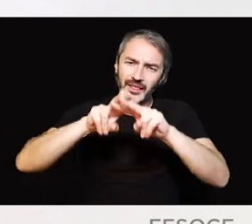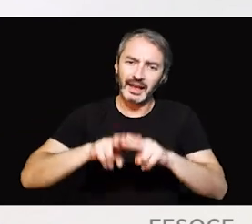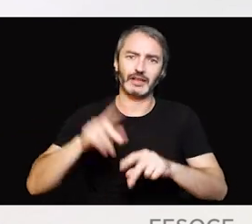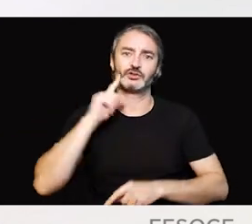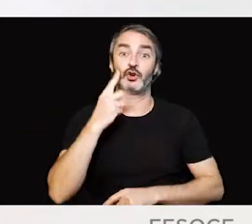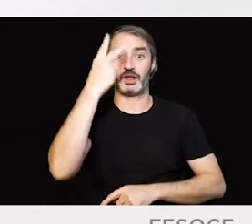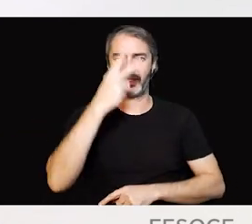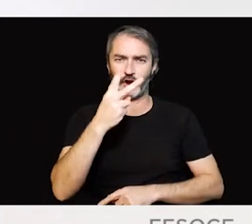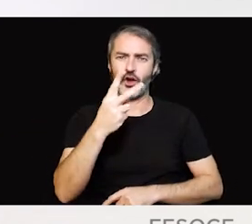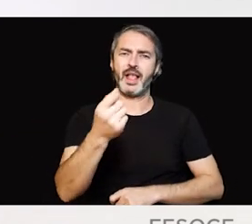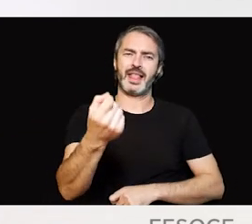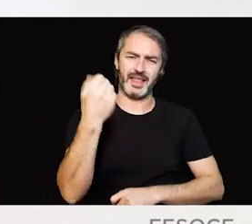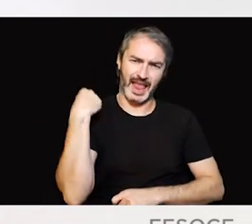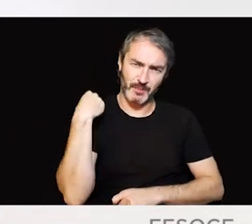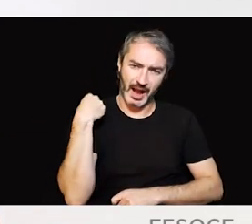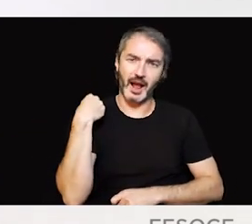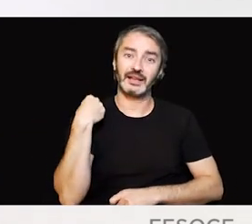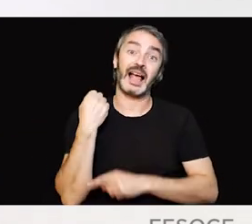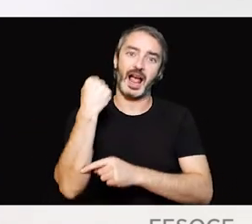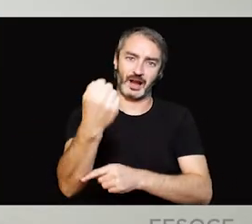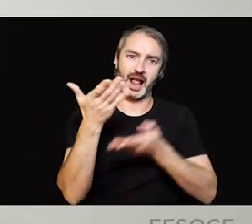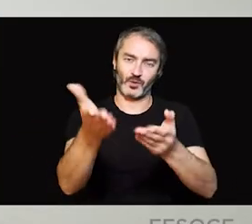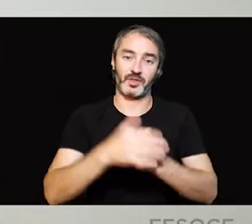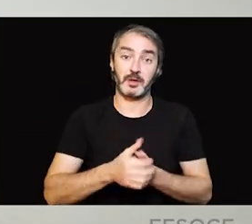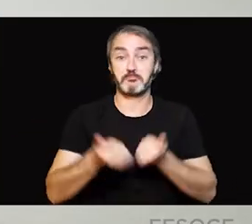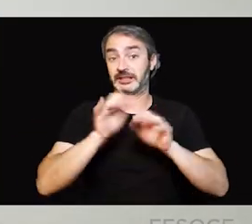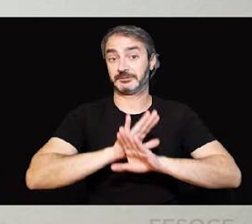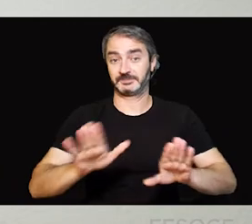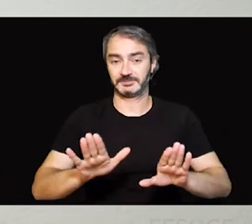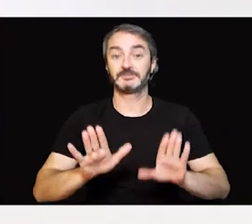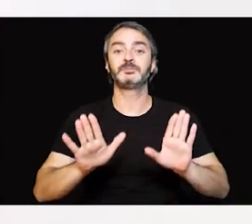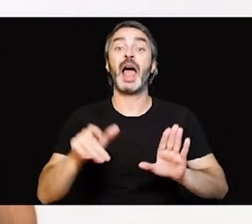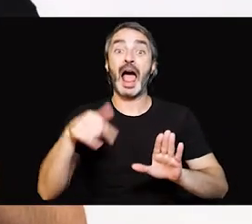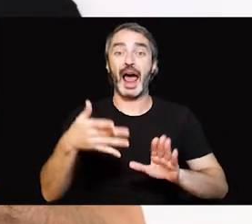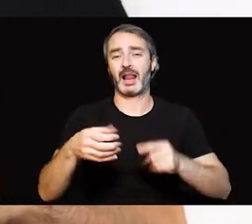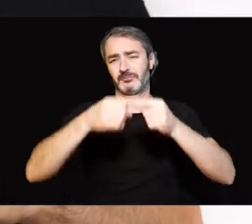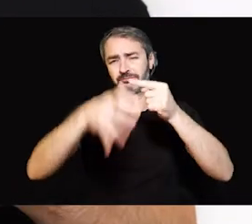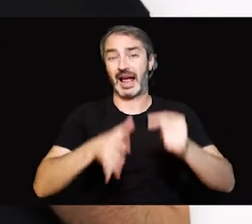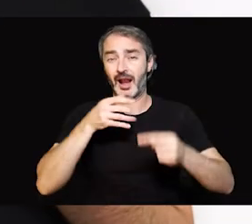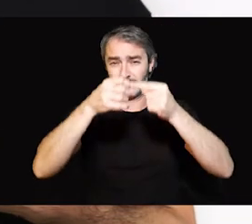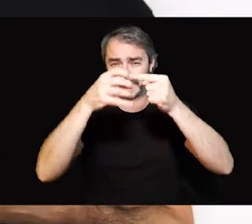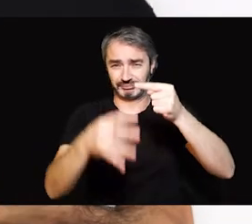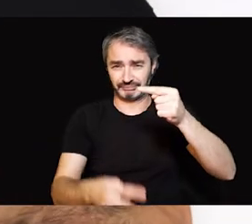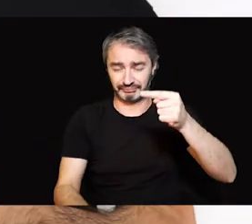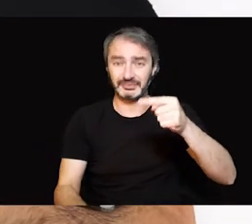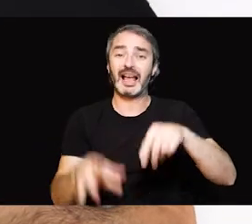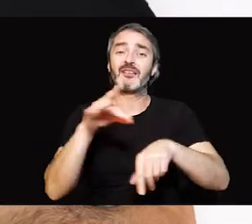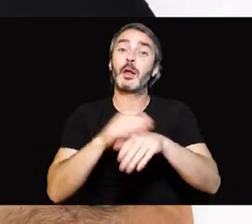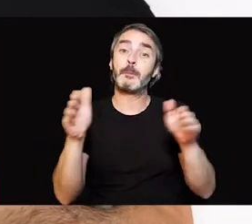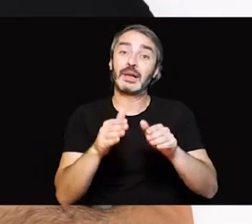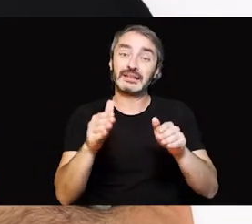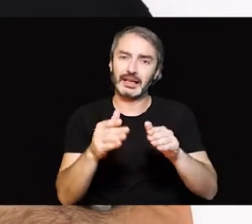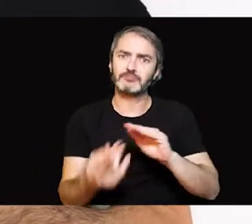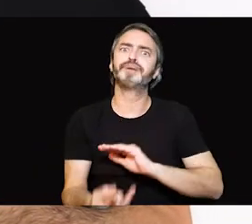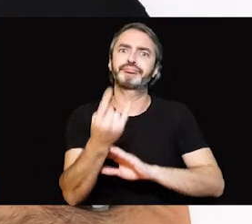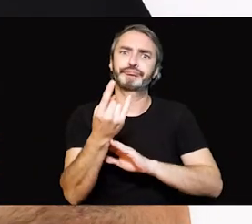sordoceguera. Llámanos si necesitas ayuda. Eso es todo por ahora. Pero te dejamos un listado con las enfermedades minoritarias